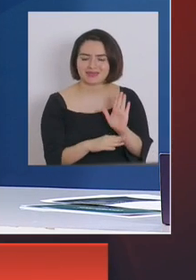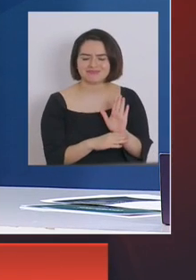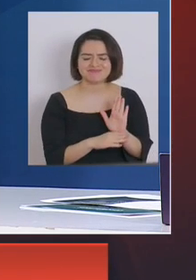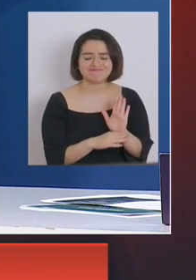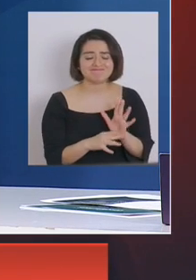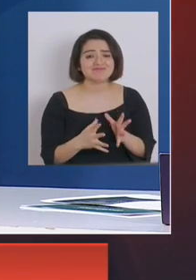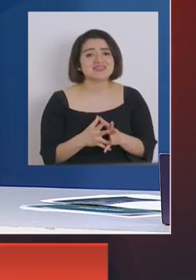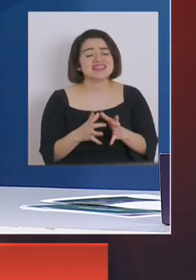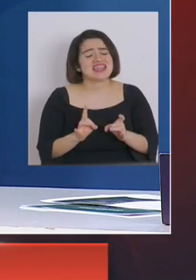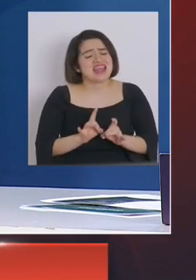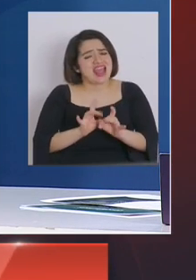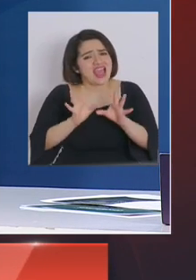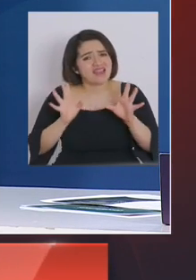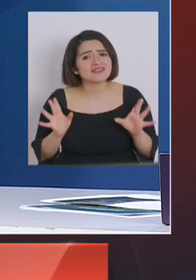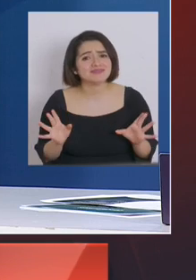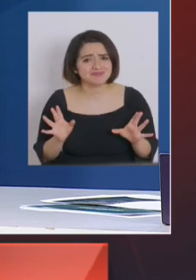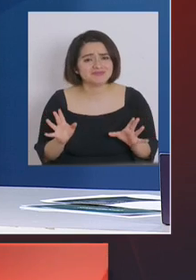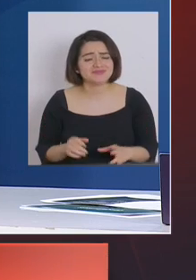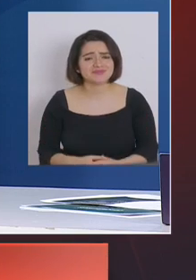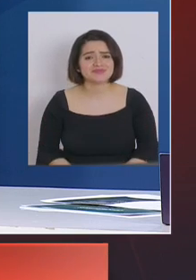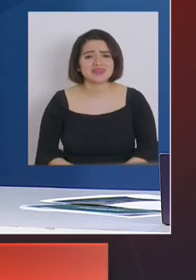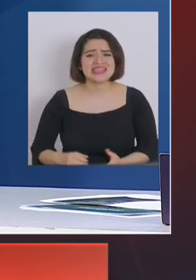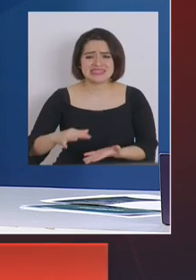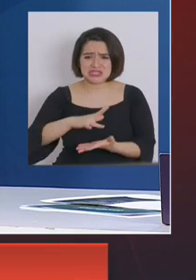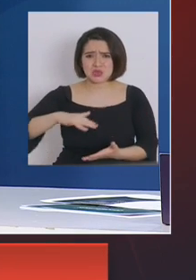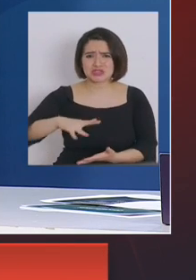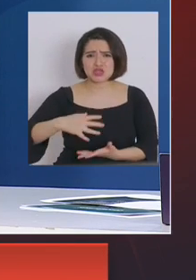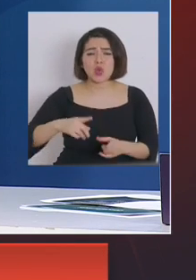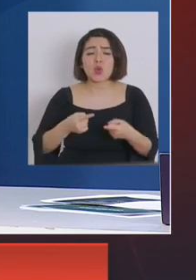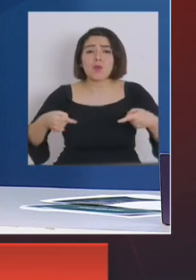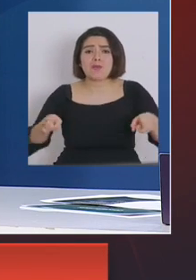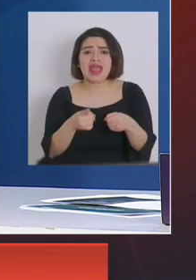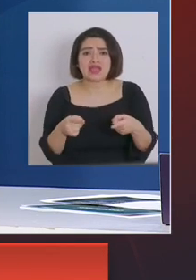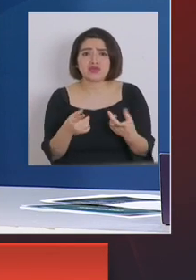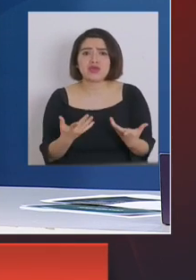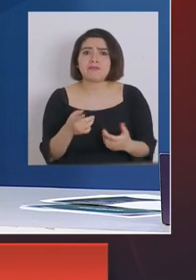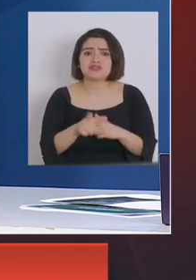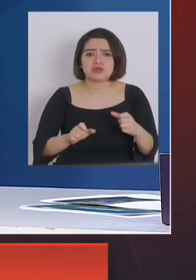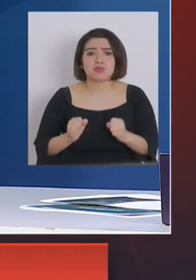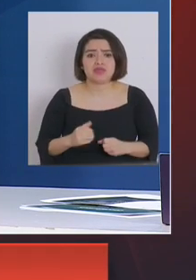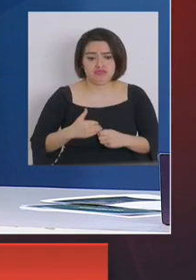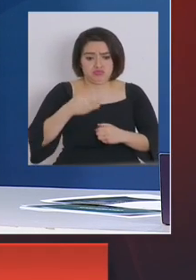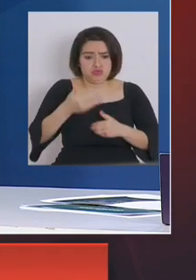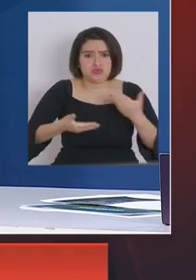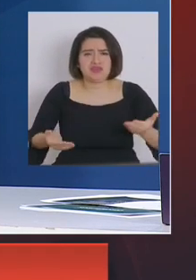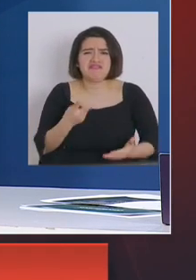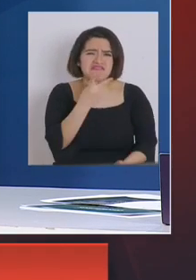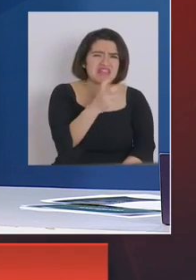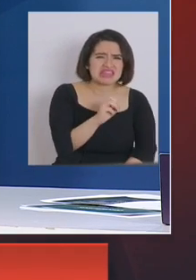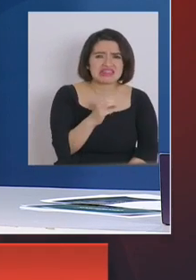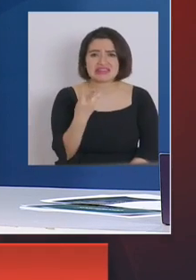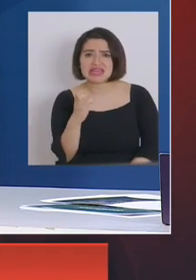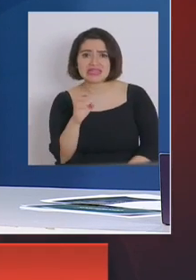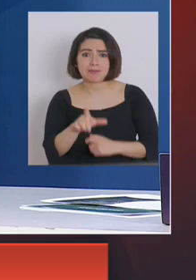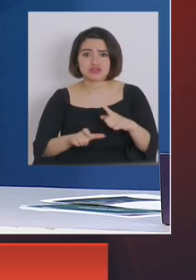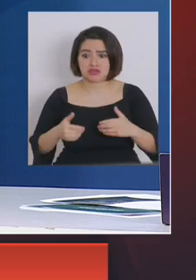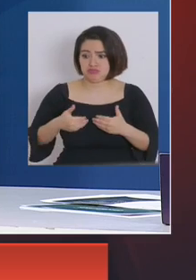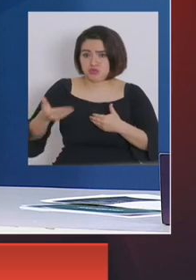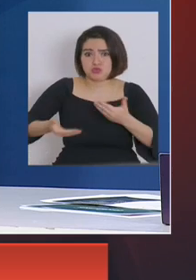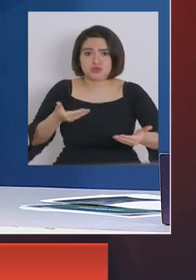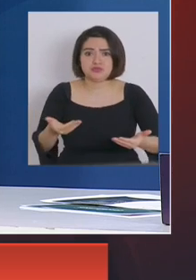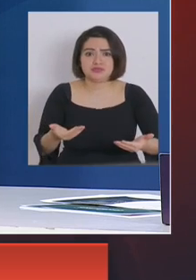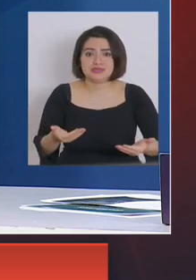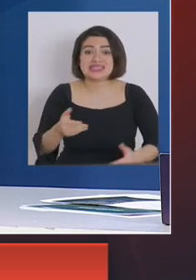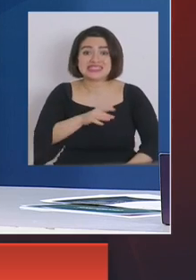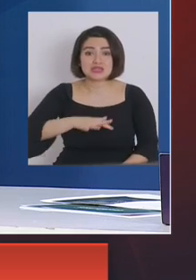tremendamente graves. Vemos que en una situación en un cumpleaños una persona puede contagiar a 20, 30 personas y esa situación